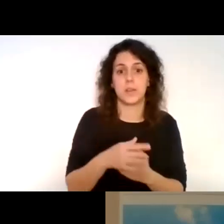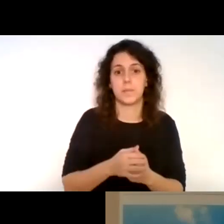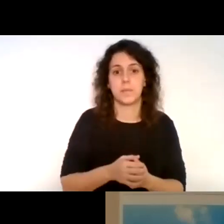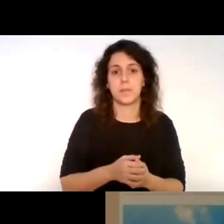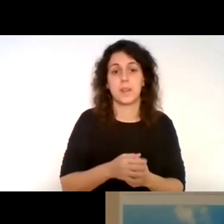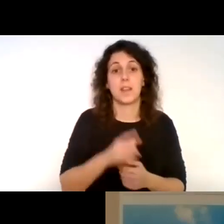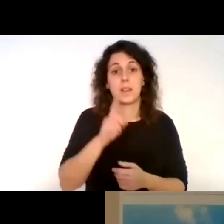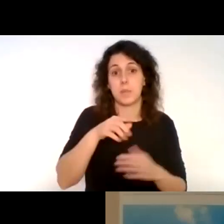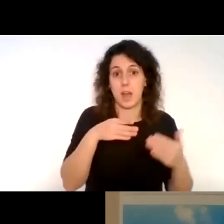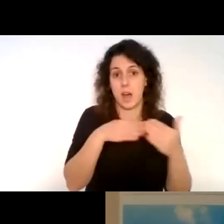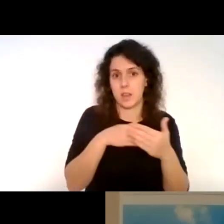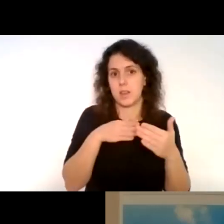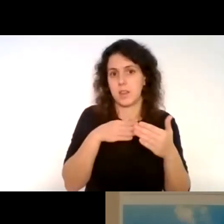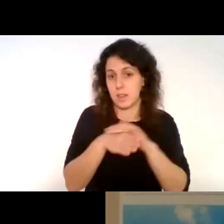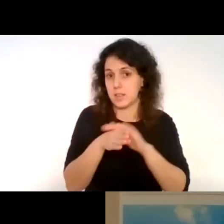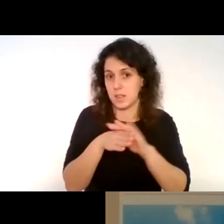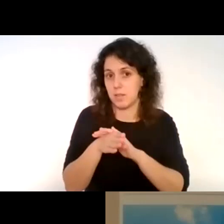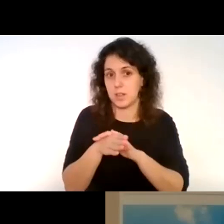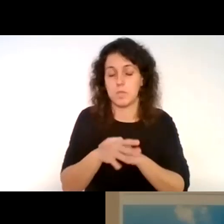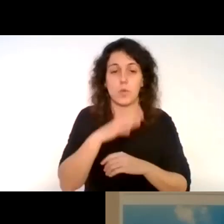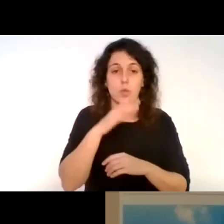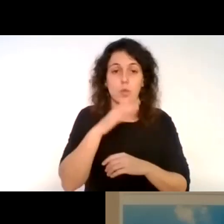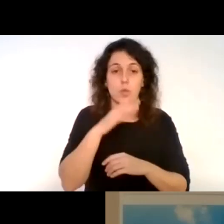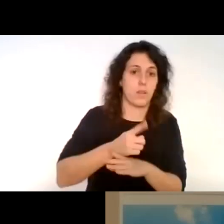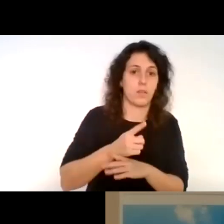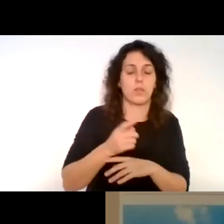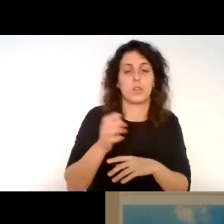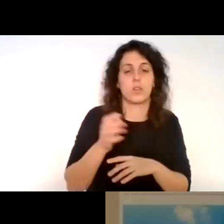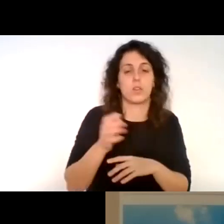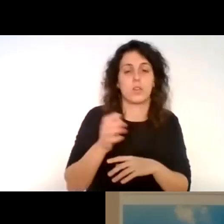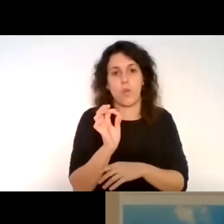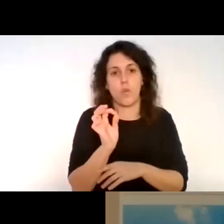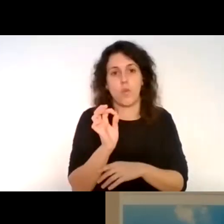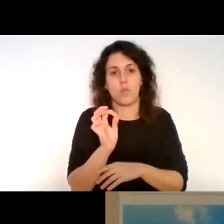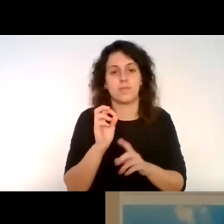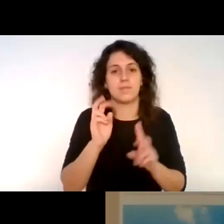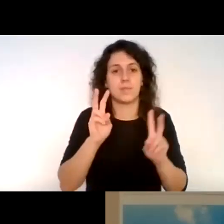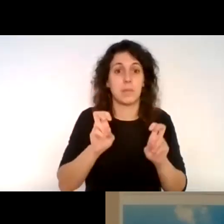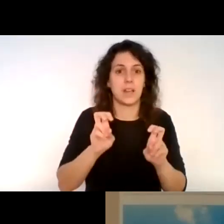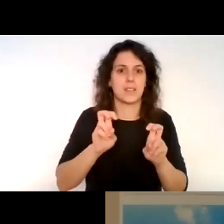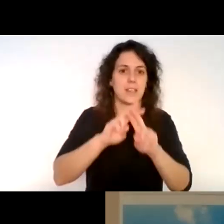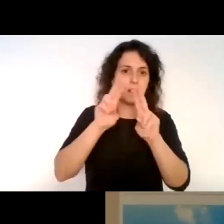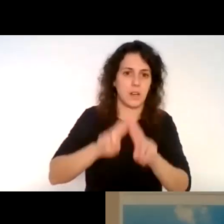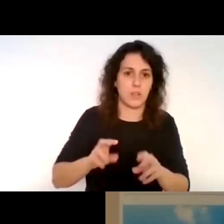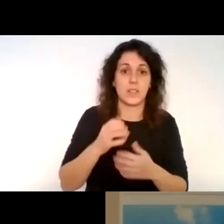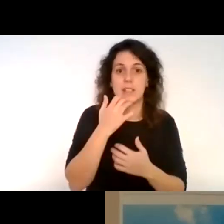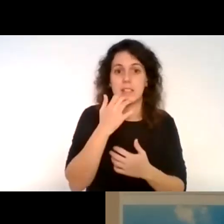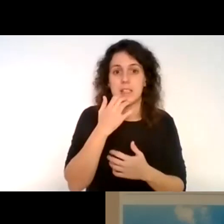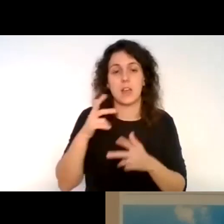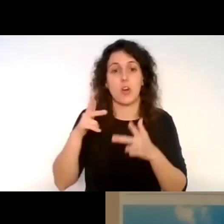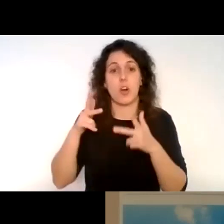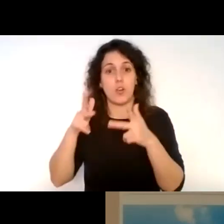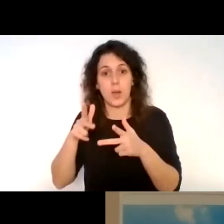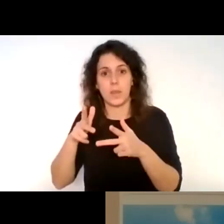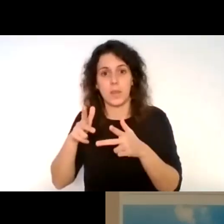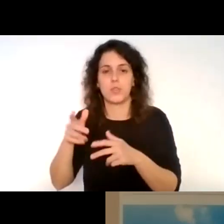son accesibles, un poco por obligaciones o por estándar internacionales, pero cuando vamos a alojamiento más